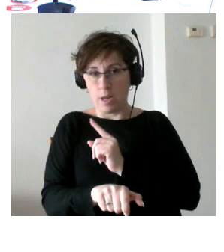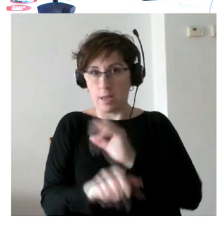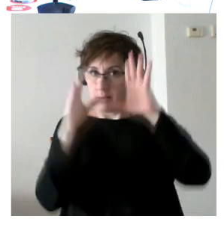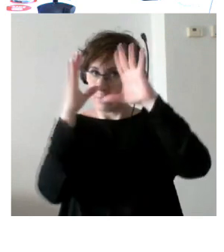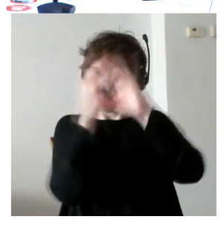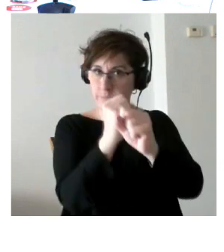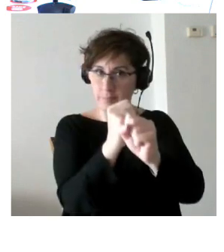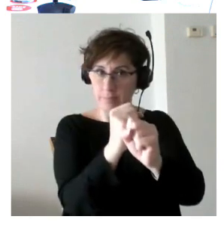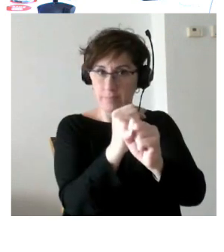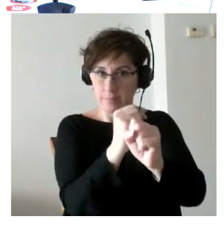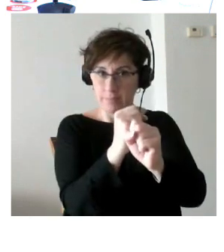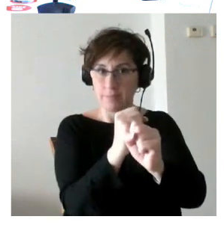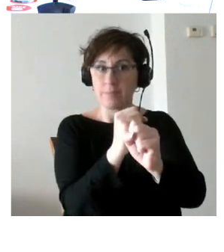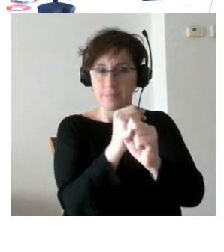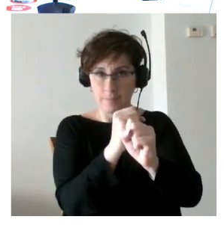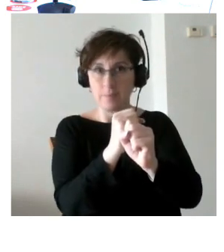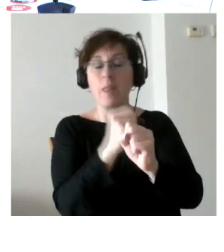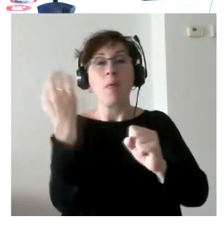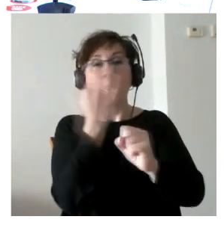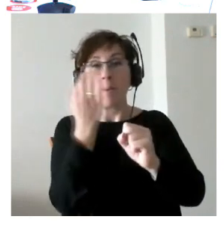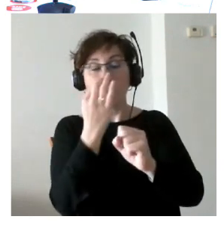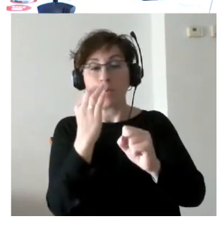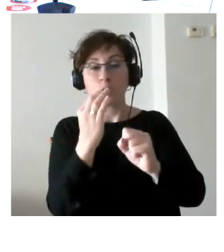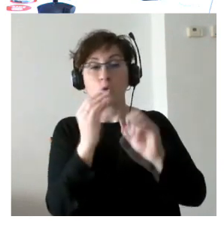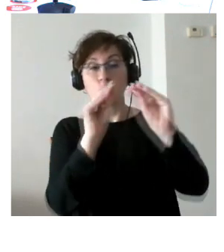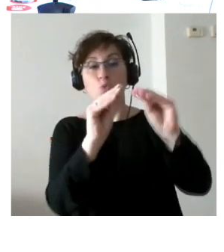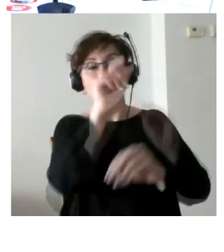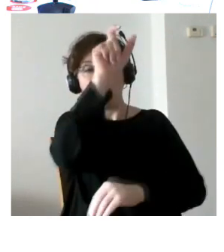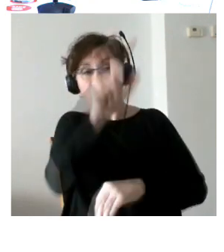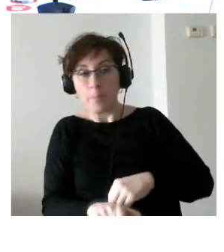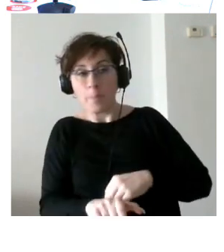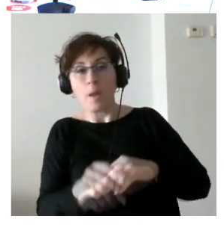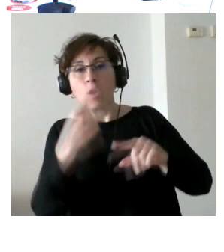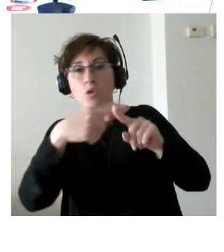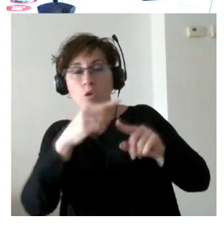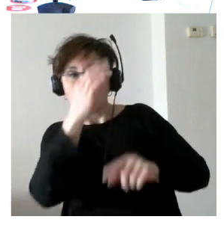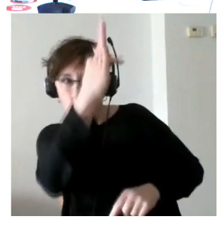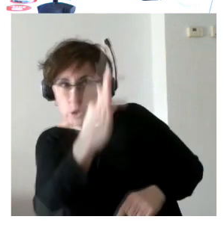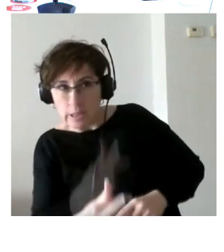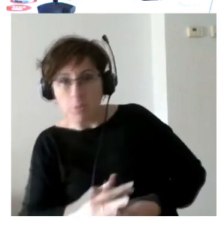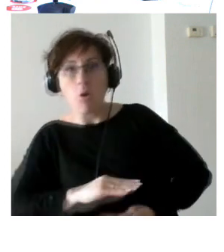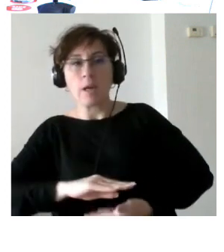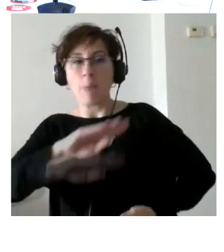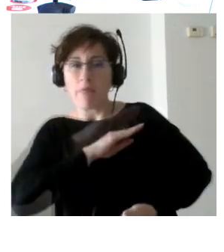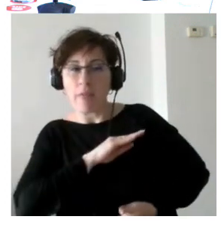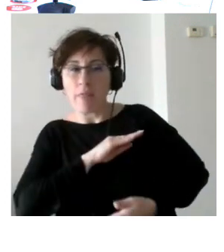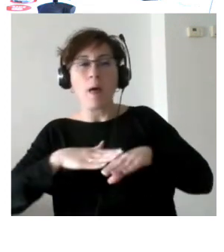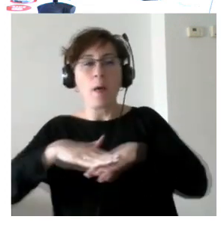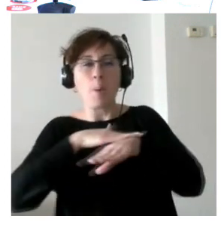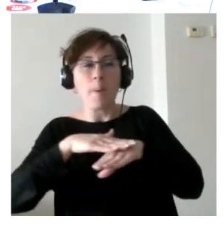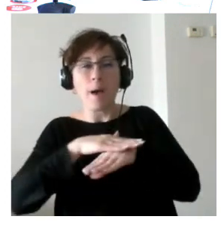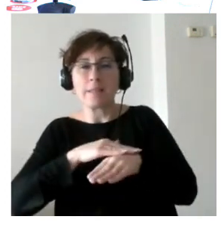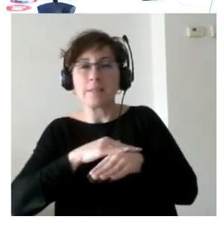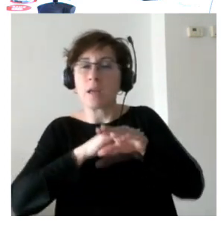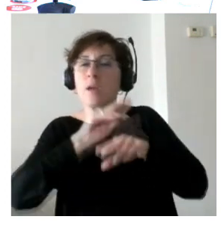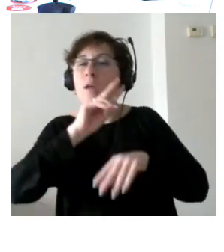persona tenemos que ver a la persona desde su fortaleza desde sus capacidades y desde su esencia ¿no? Muchas veces miramos a